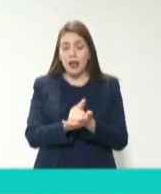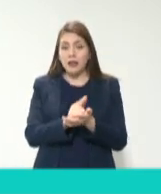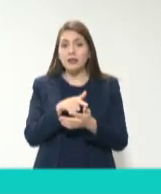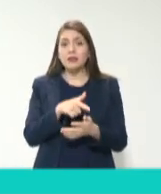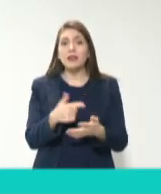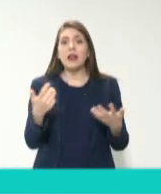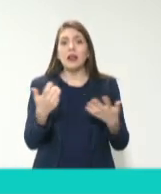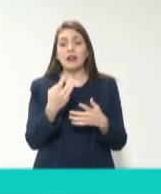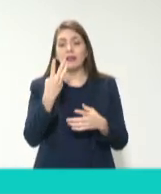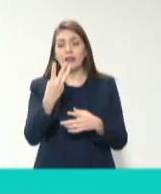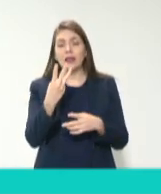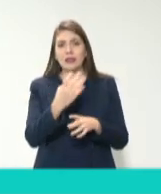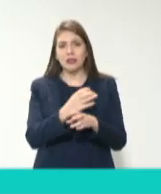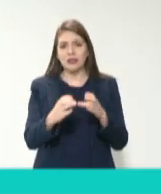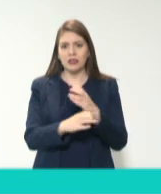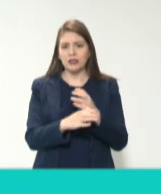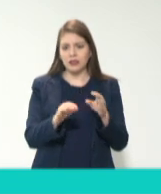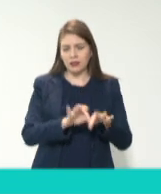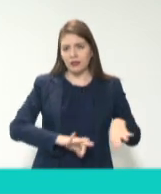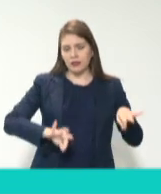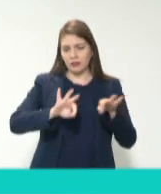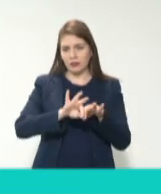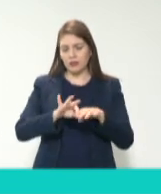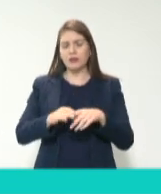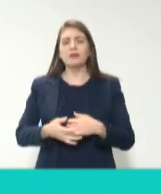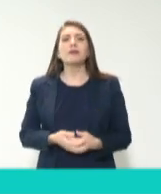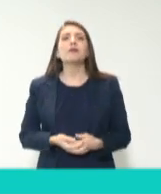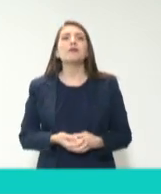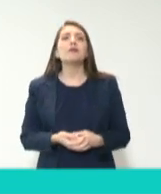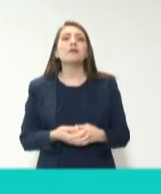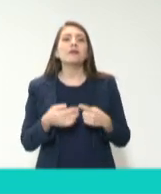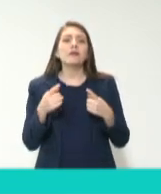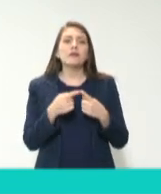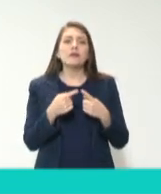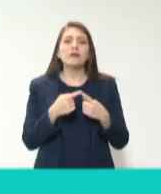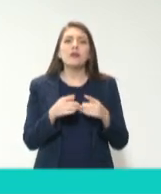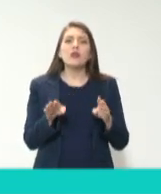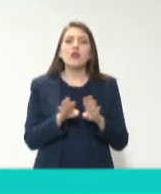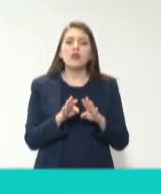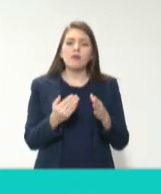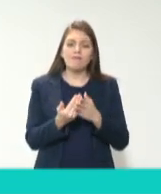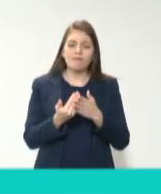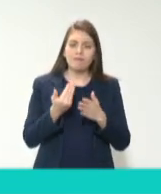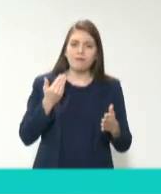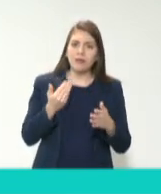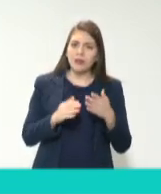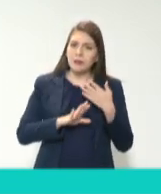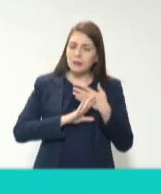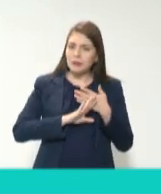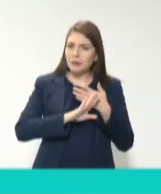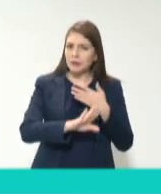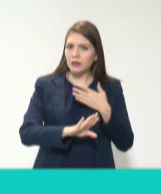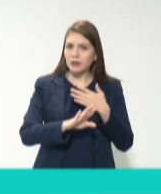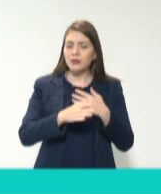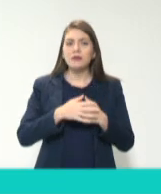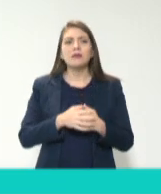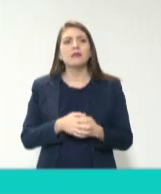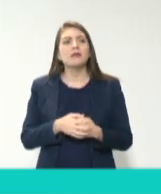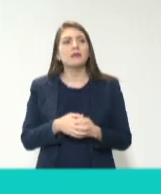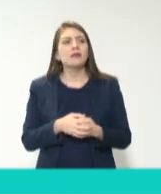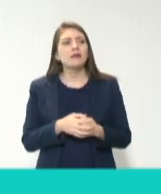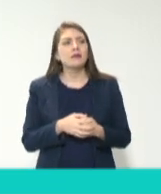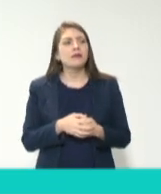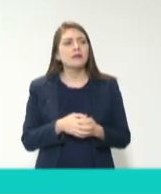importantes. ¿Cómo prevenimos? Que para mí eso es lo más importante. Hay quienes me critican, pero yo digo, a mí me encantaría ver las